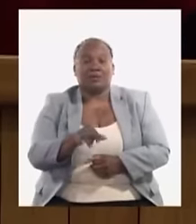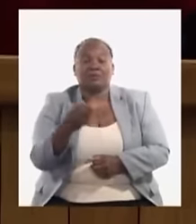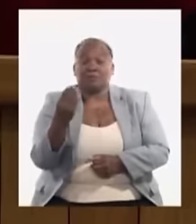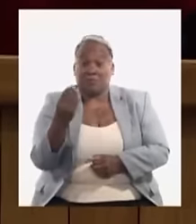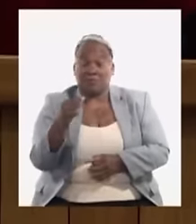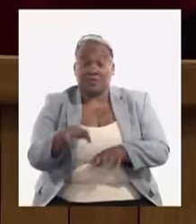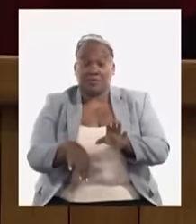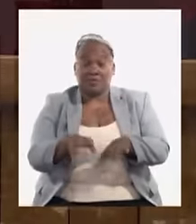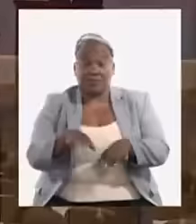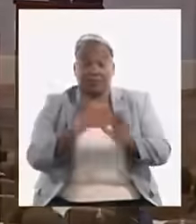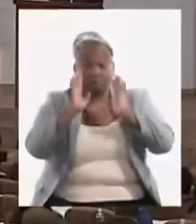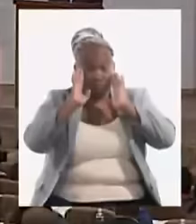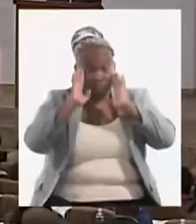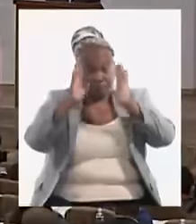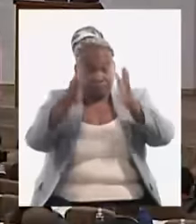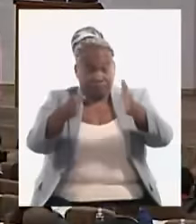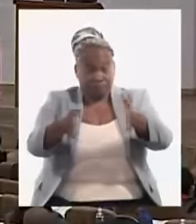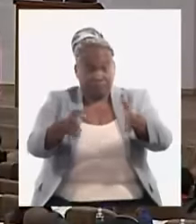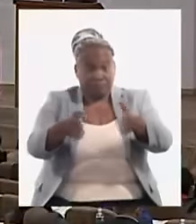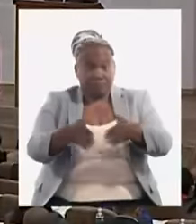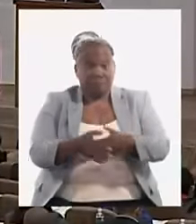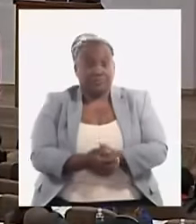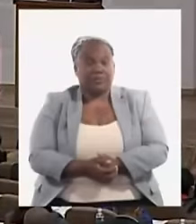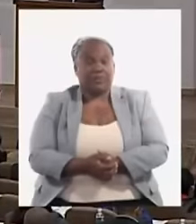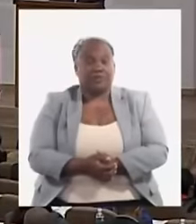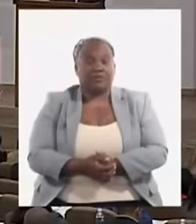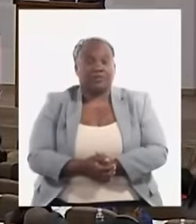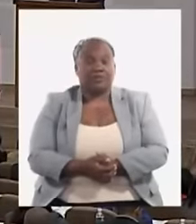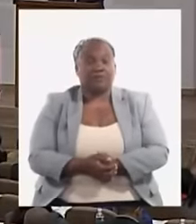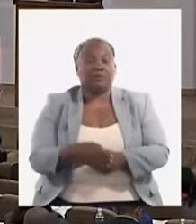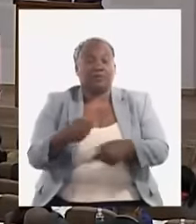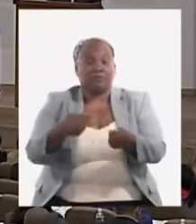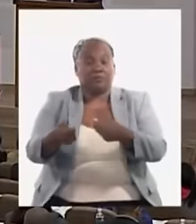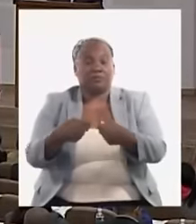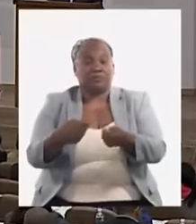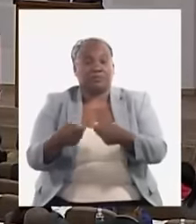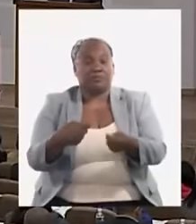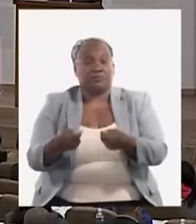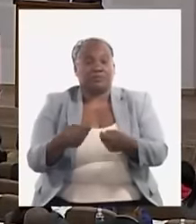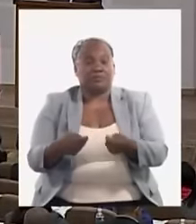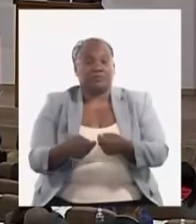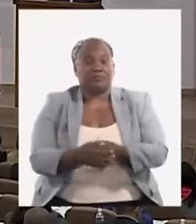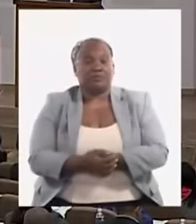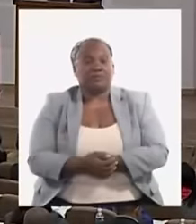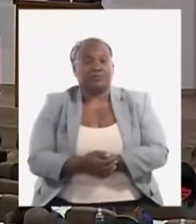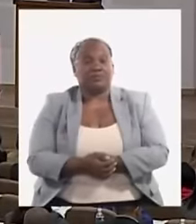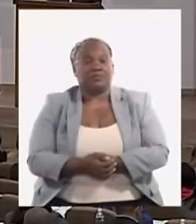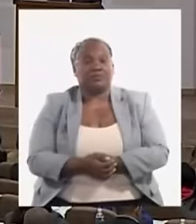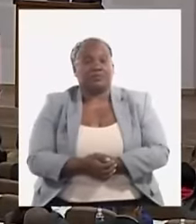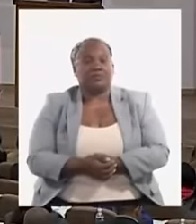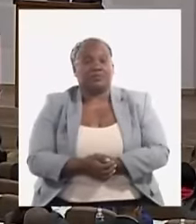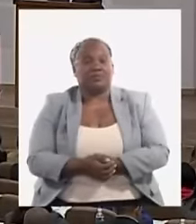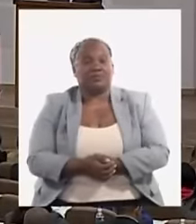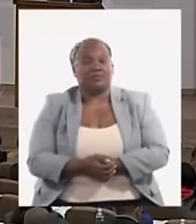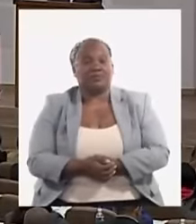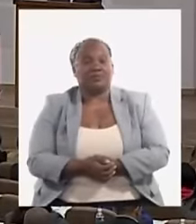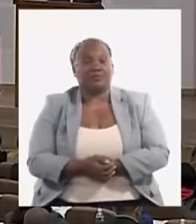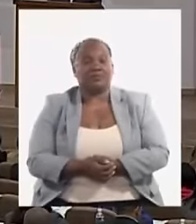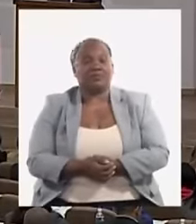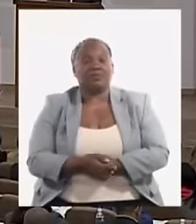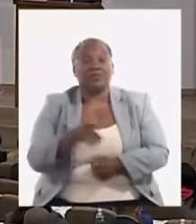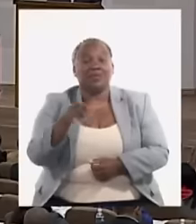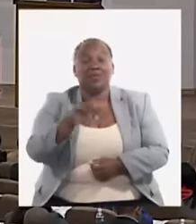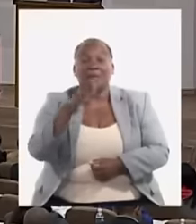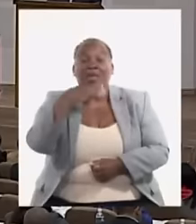concentradas básicamente a la comercialización de productos listos para la venta, no materias primas, y